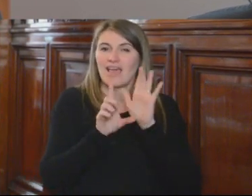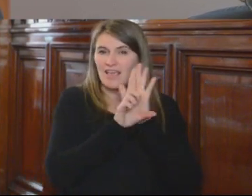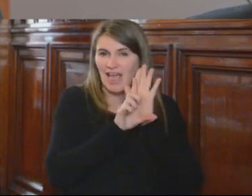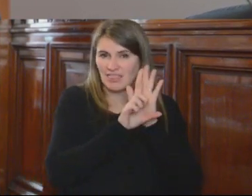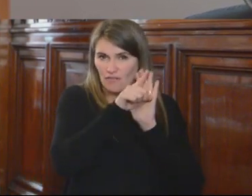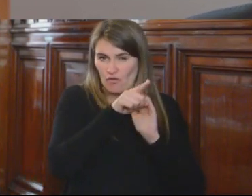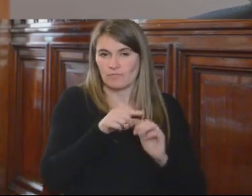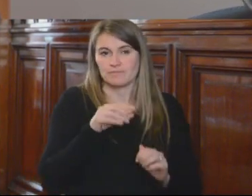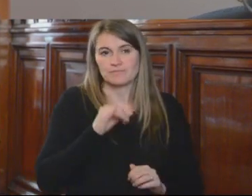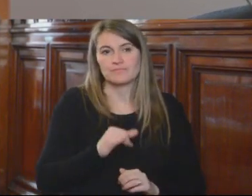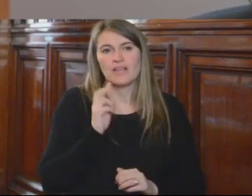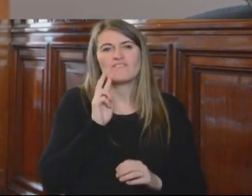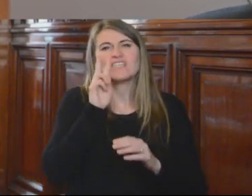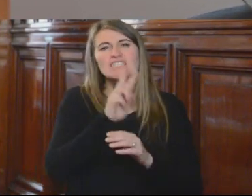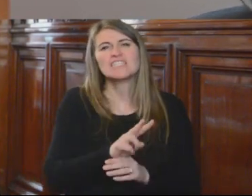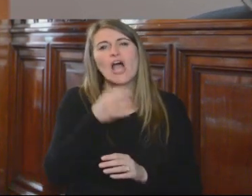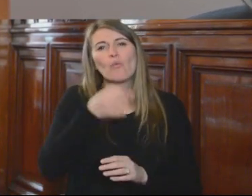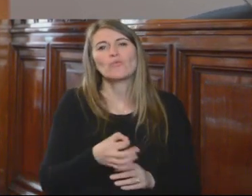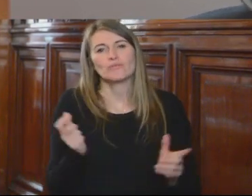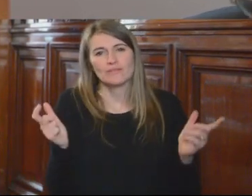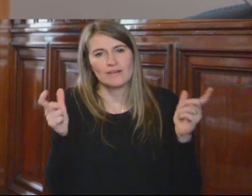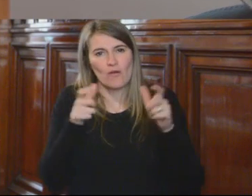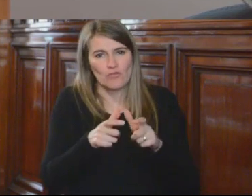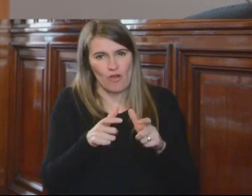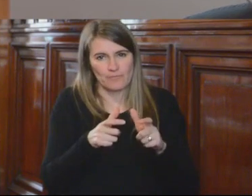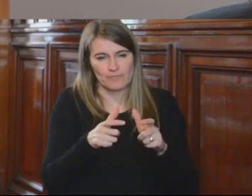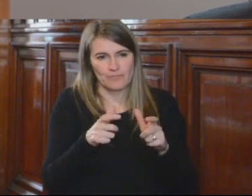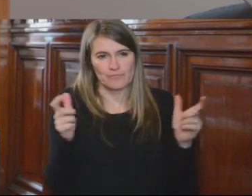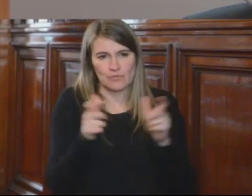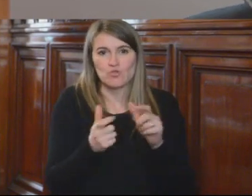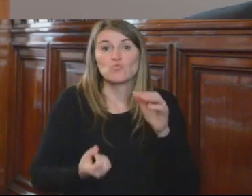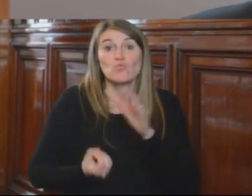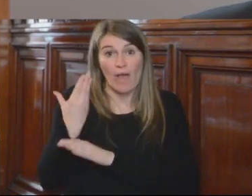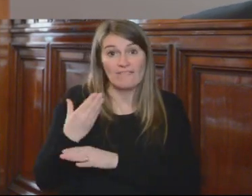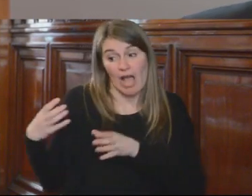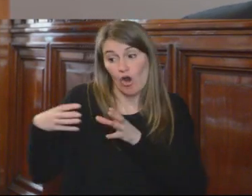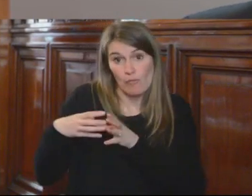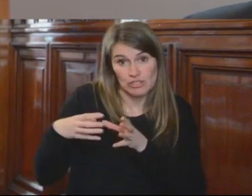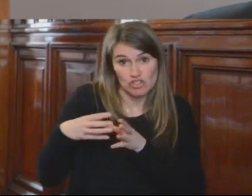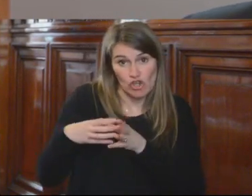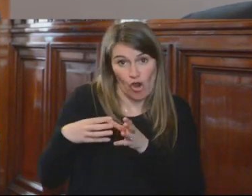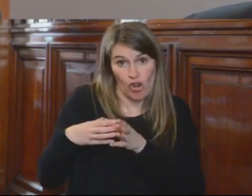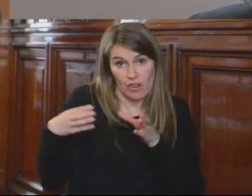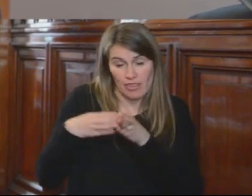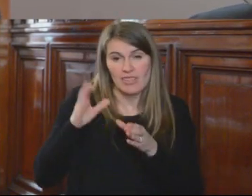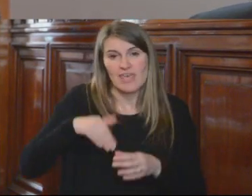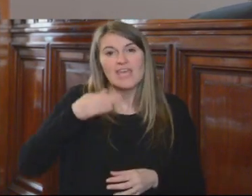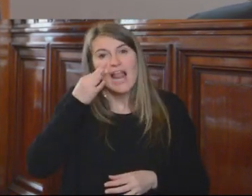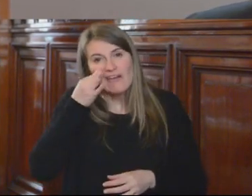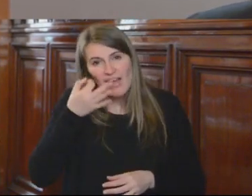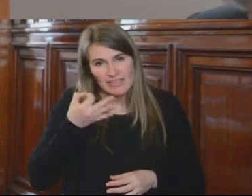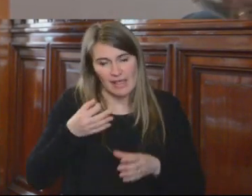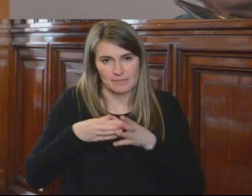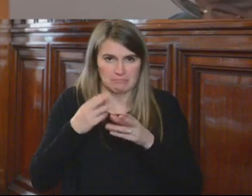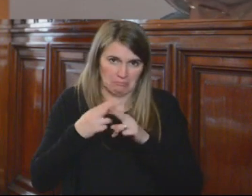objetivo de la visita era una reunión con la nueva Comisión Nacional de la Verdad. Y yo pienso